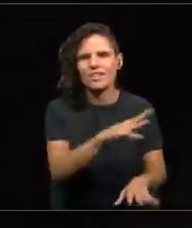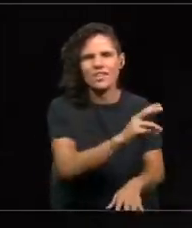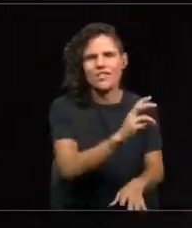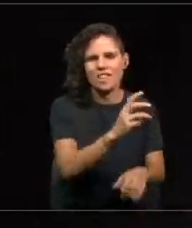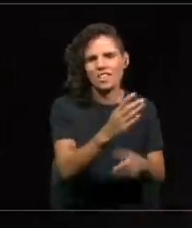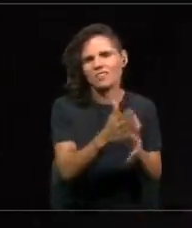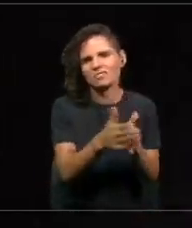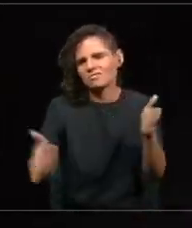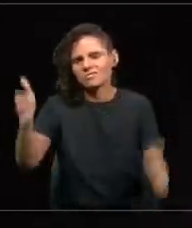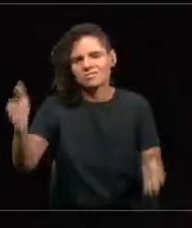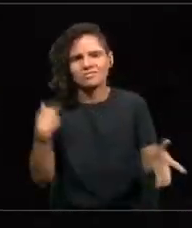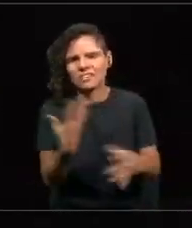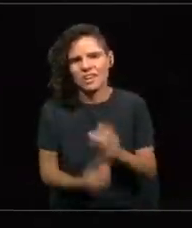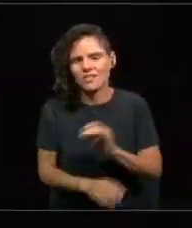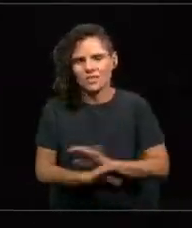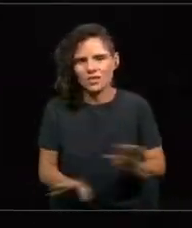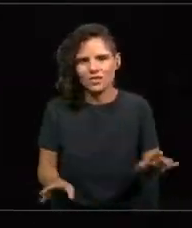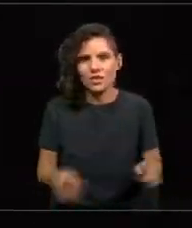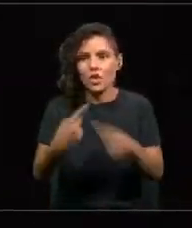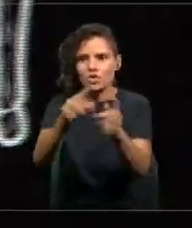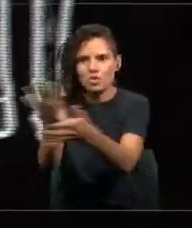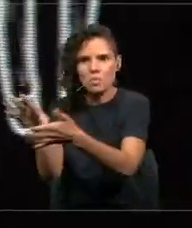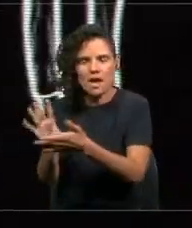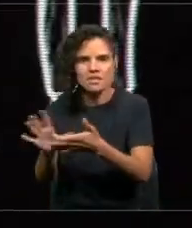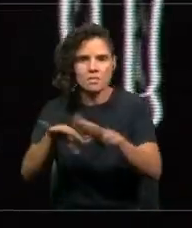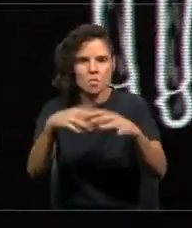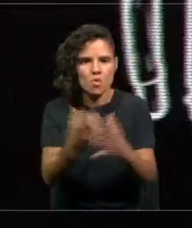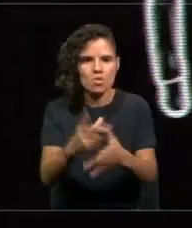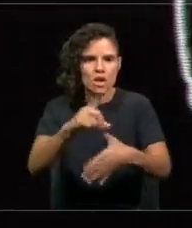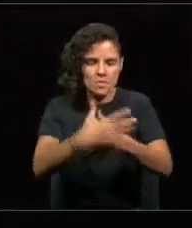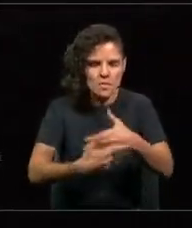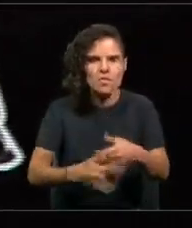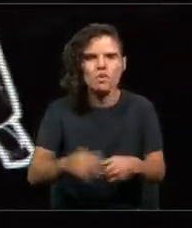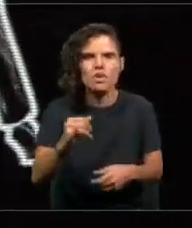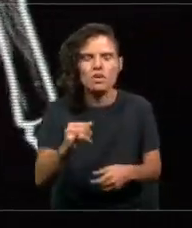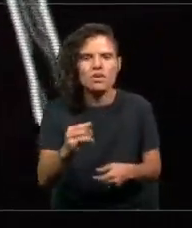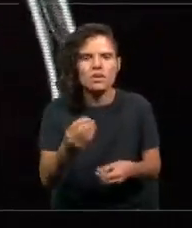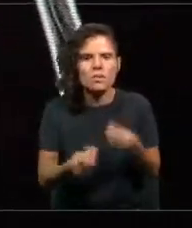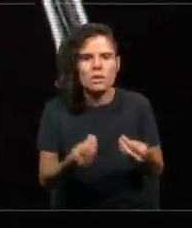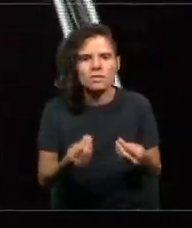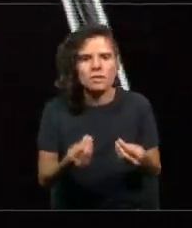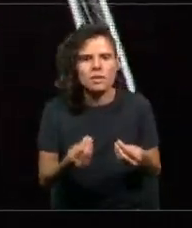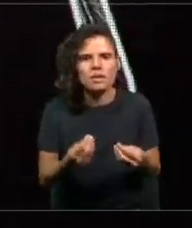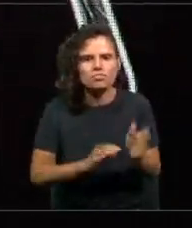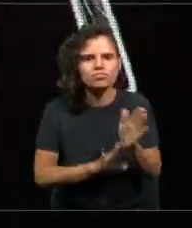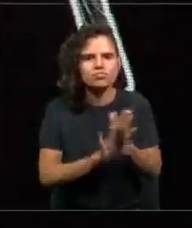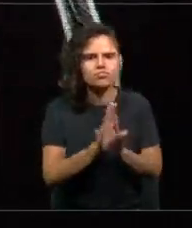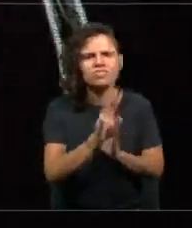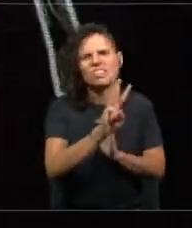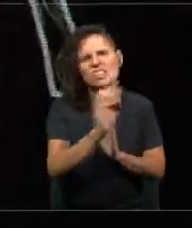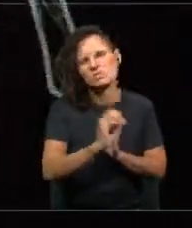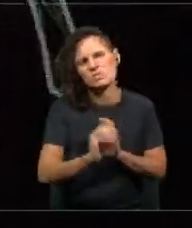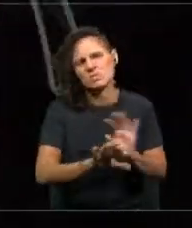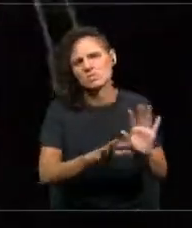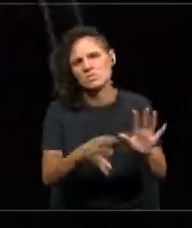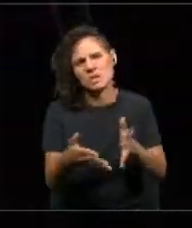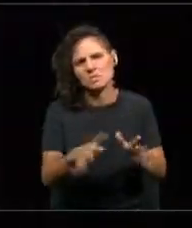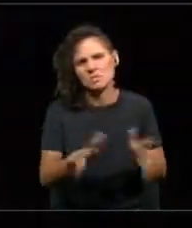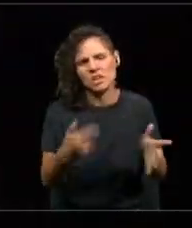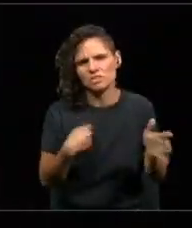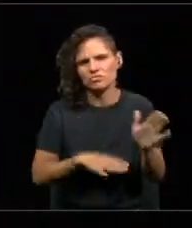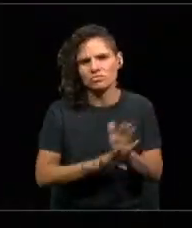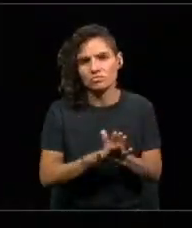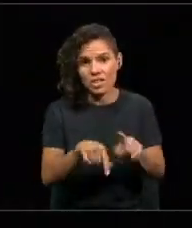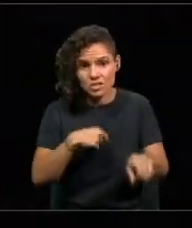distinto a lo que ocurre en otros países del mundo y de América Latina, nos indica que vamos a estar bordeando un 3% en los próximos años. ¿Eso es